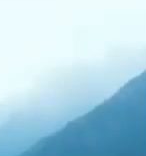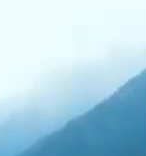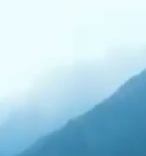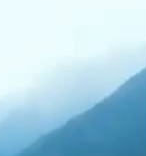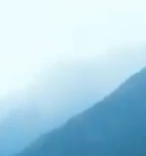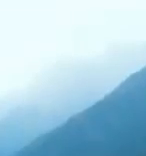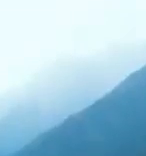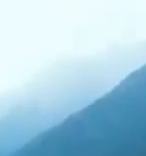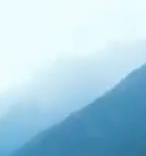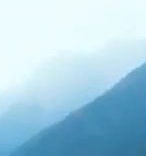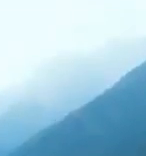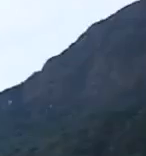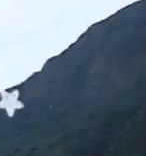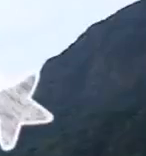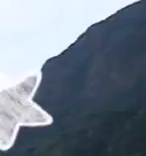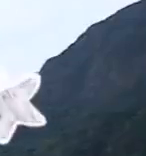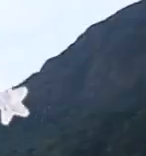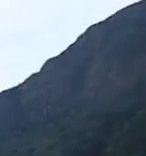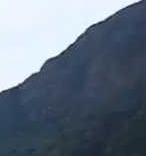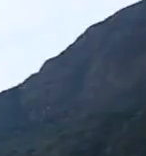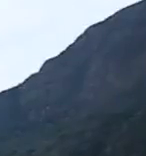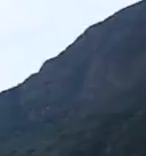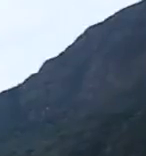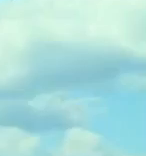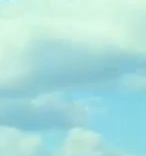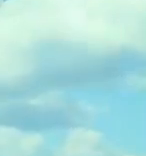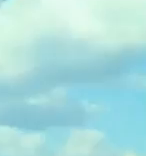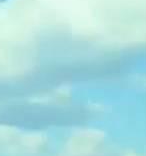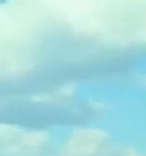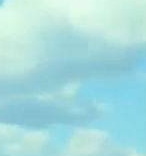de la de